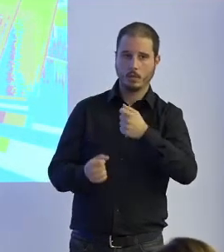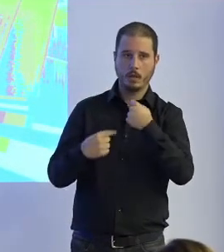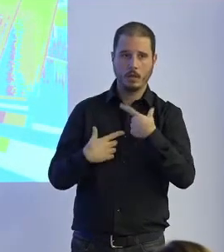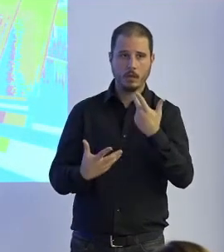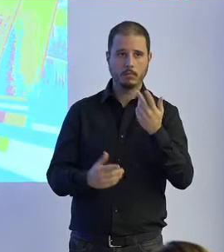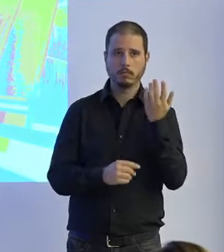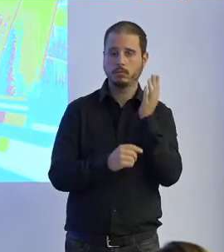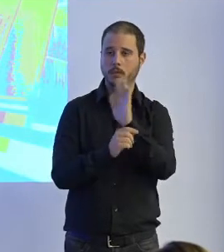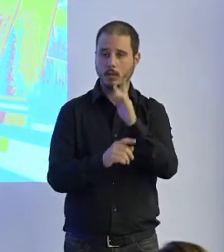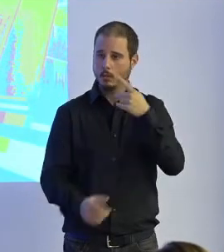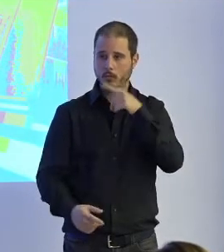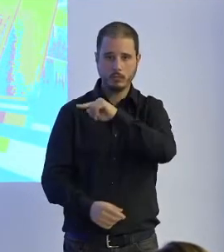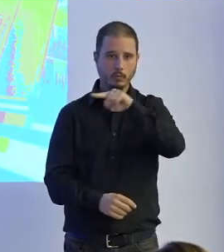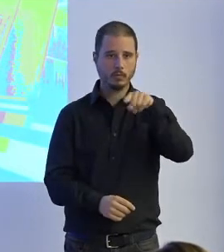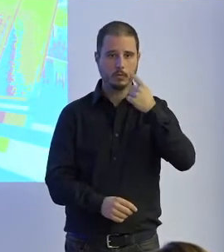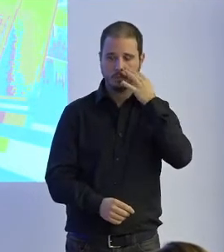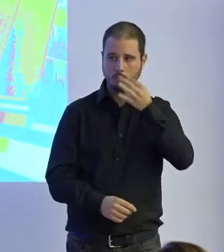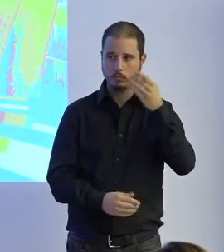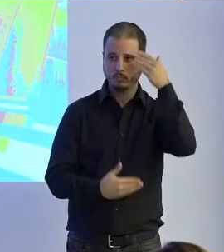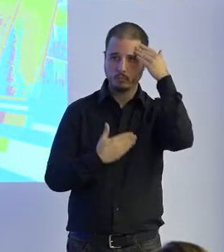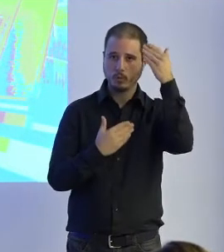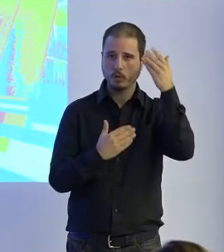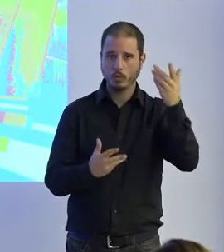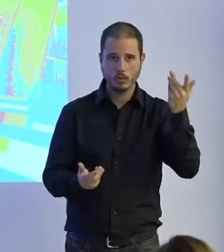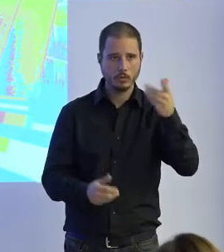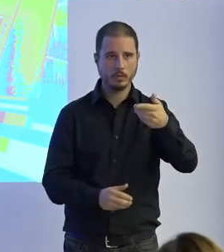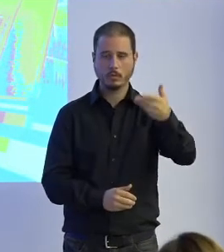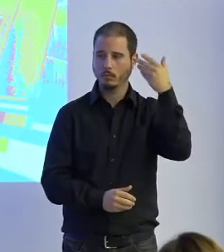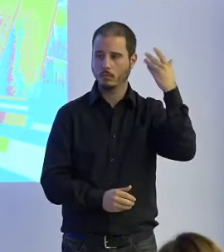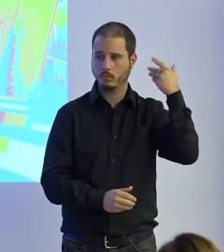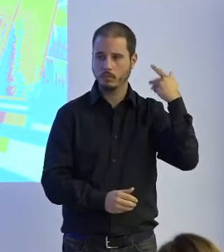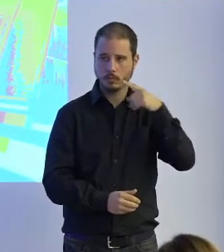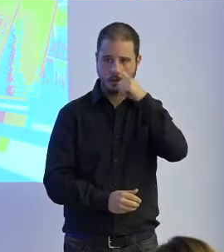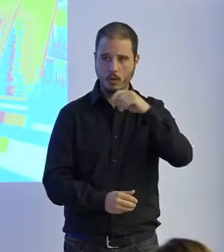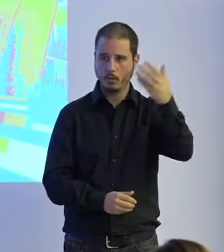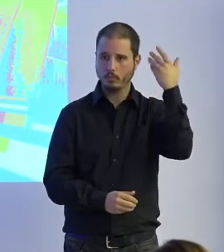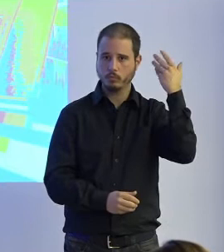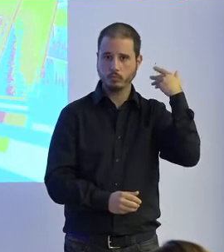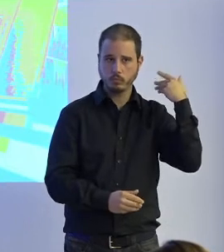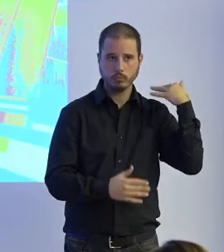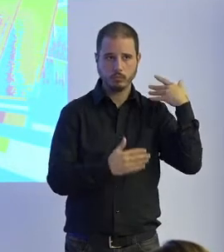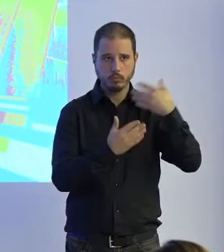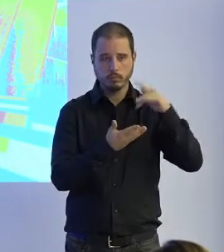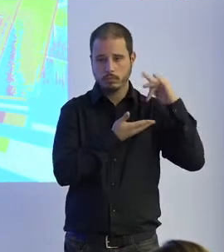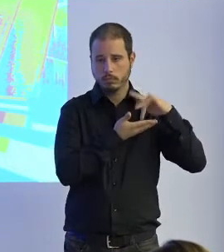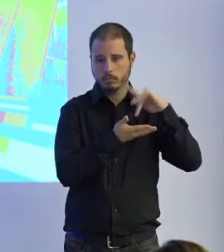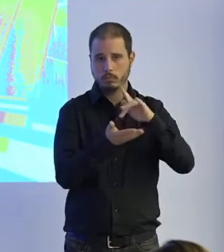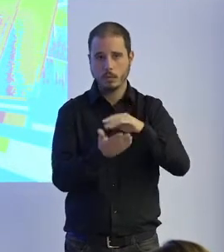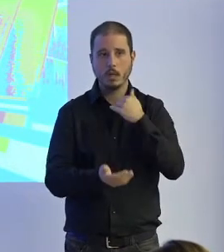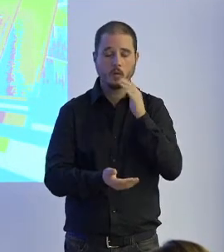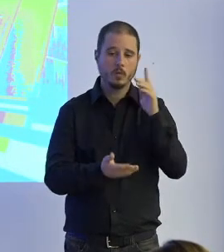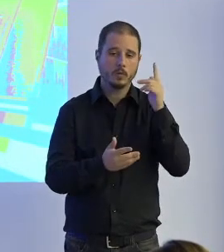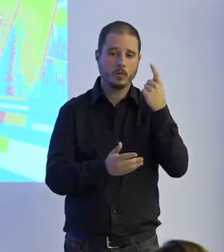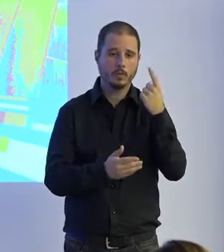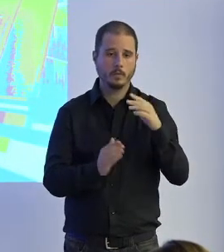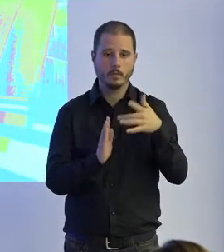para nosotros realmente es un honor venimos participando desde hace muchos años alguna habíamos faltado alguna vez alguna edición